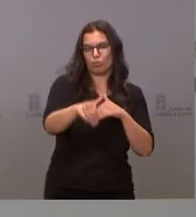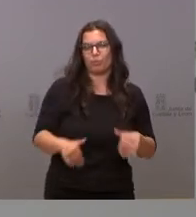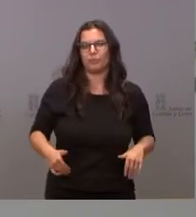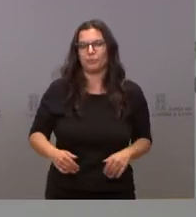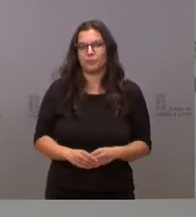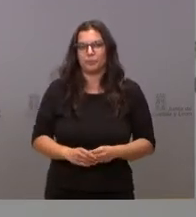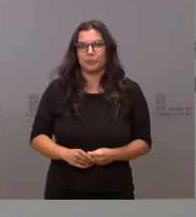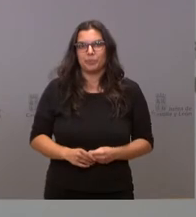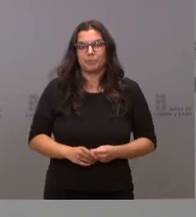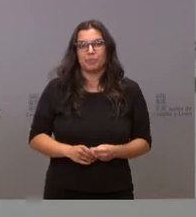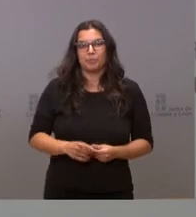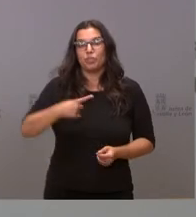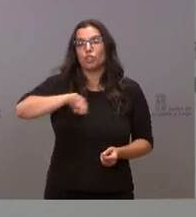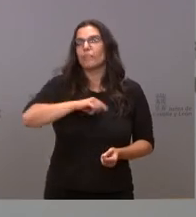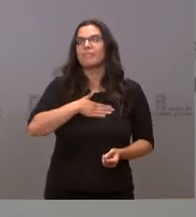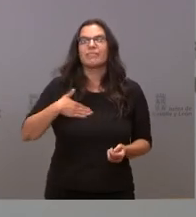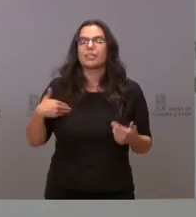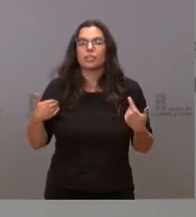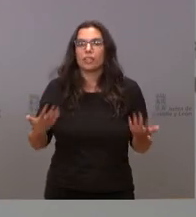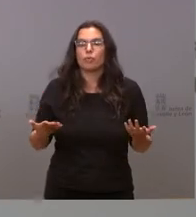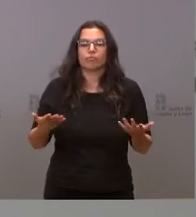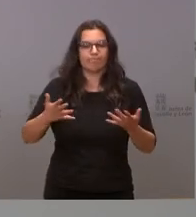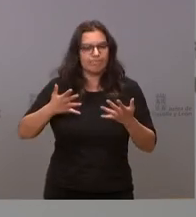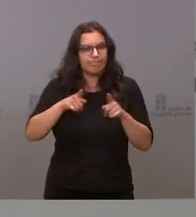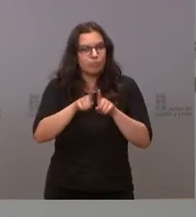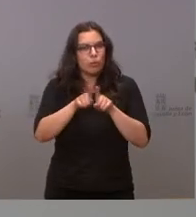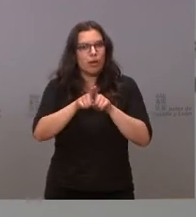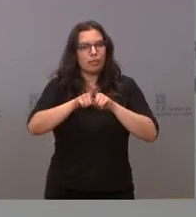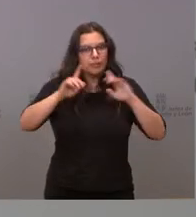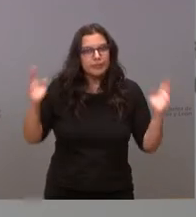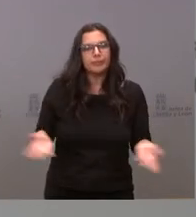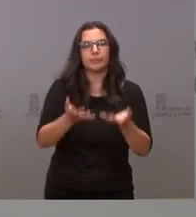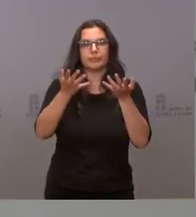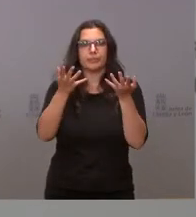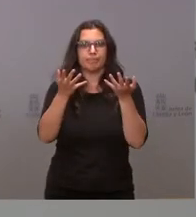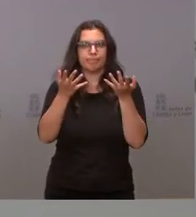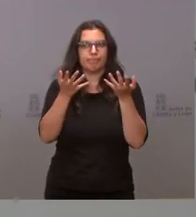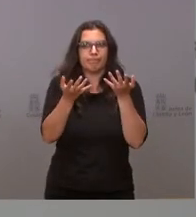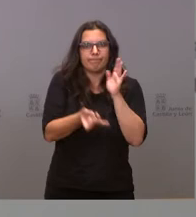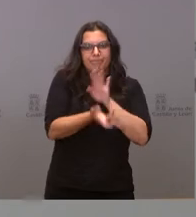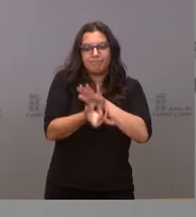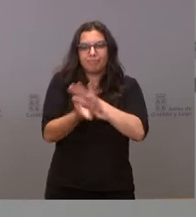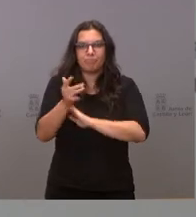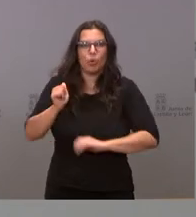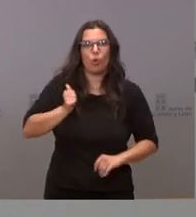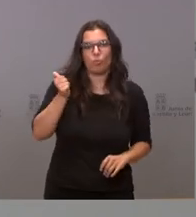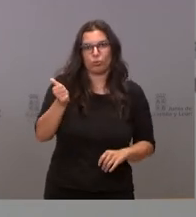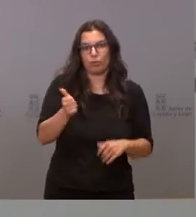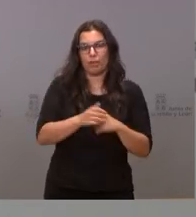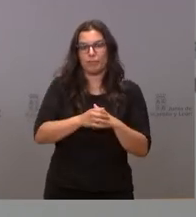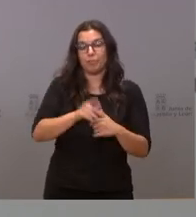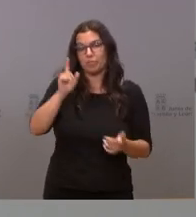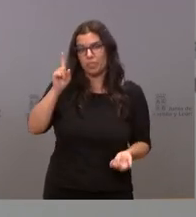¿Qué es lo que pretendemos con ello? Impulsar la generación de oportunidades, pero